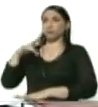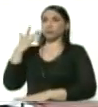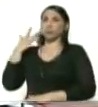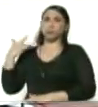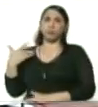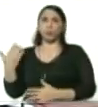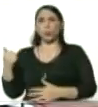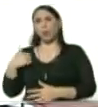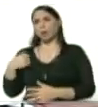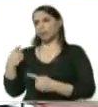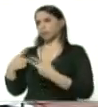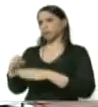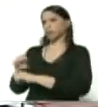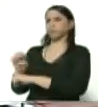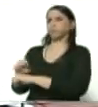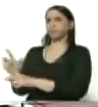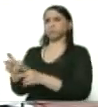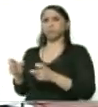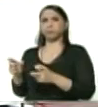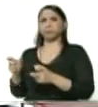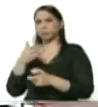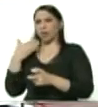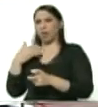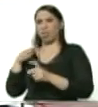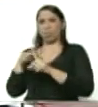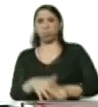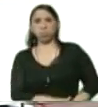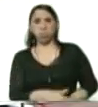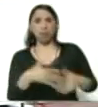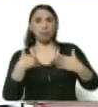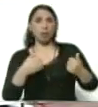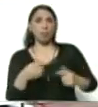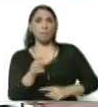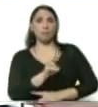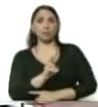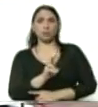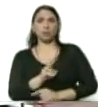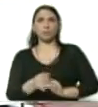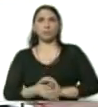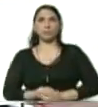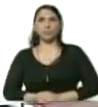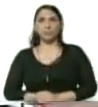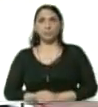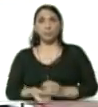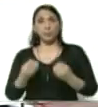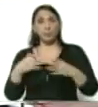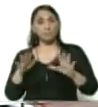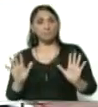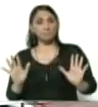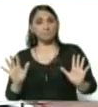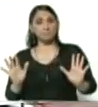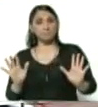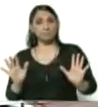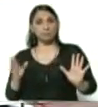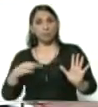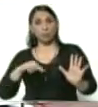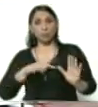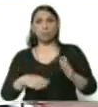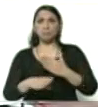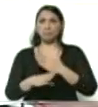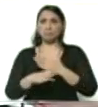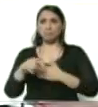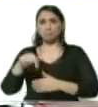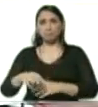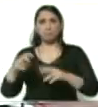tipo de retribución económica por sobre la salud de los venezolanos y las venezolanas. Así que bueno, nosotros seguimos aquí